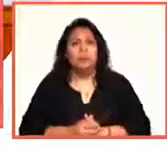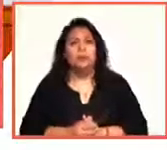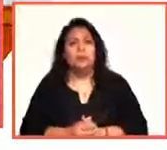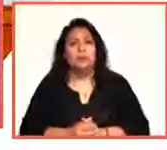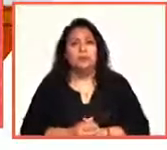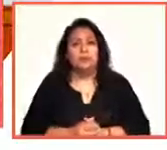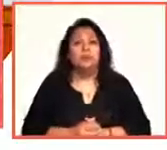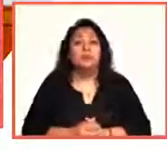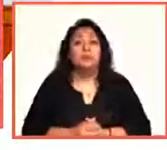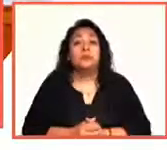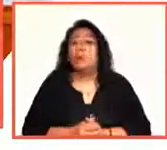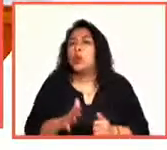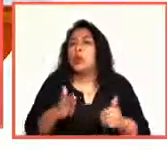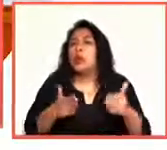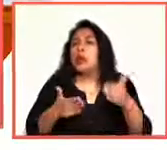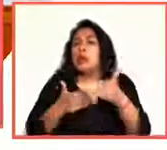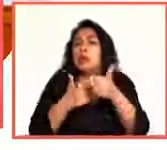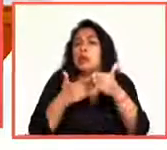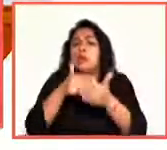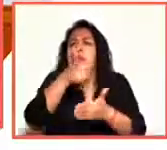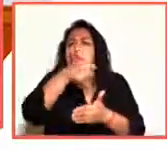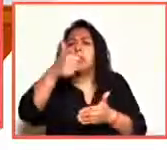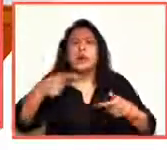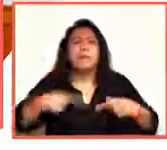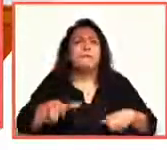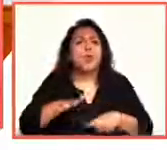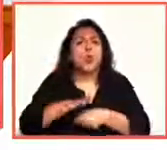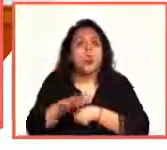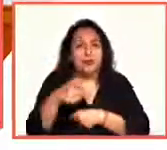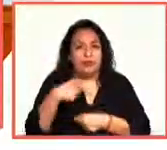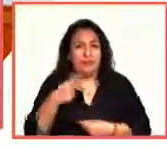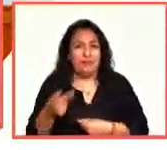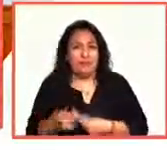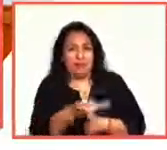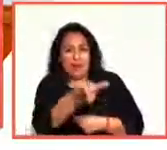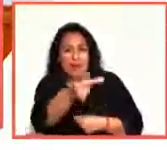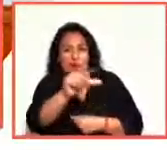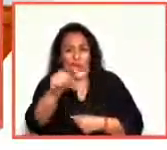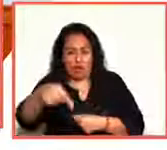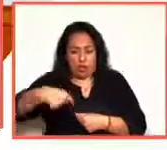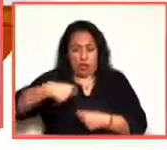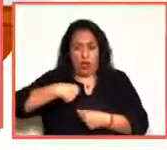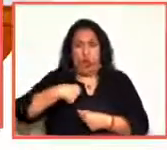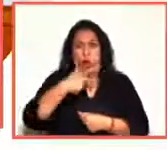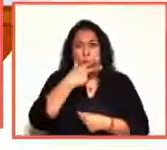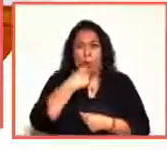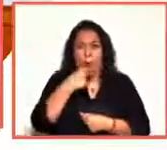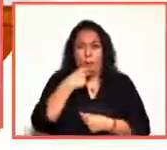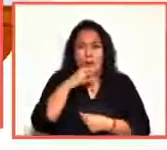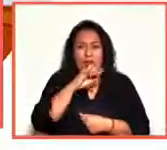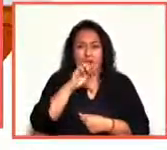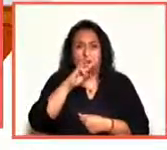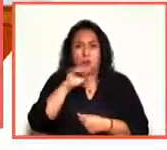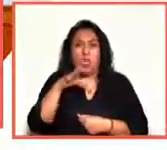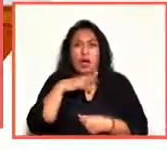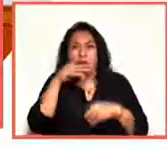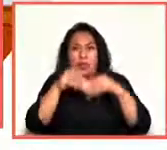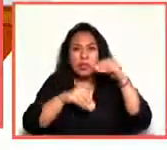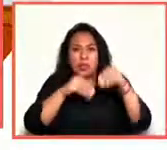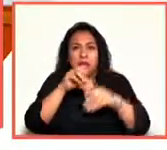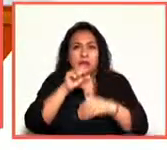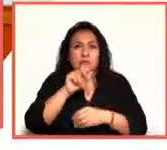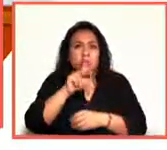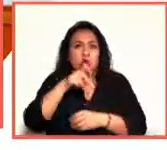¿Cuál es el límite de cada persona? Esa pregunta llevó al coreógrafo Finn Walker a crear la pieza Unspoken Spoken, en la que